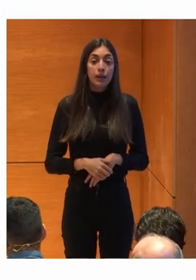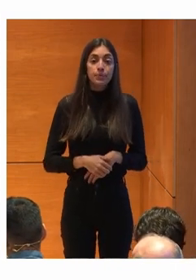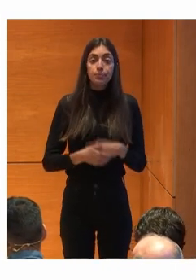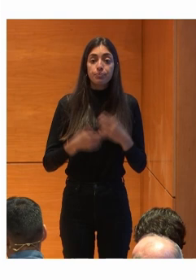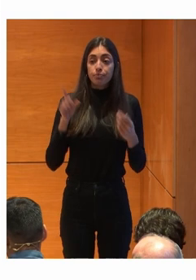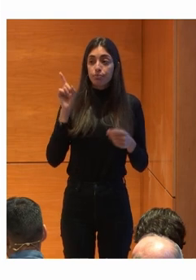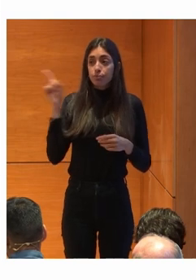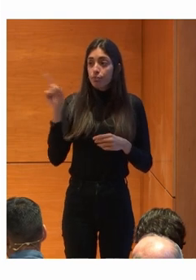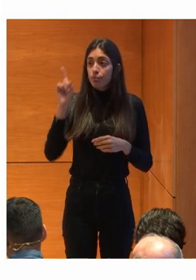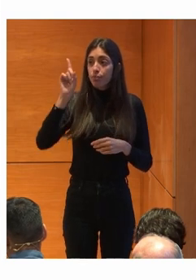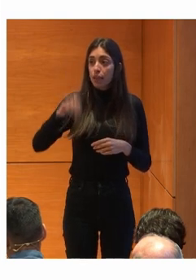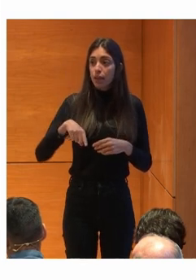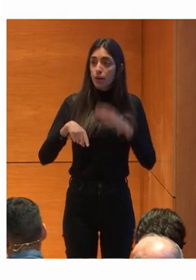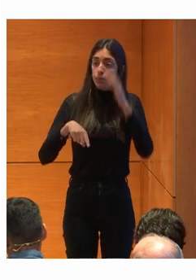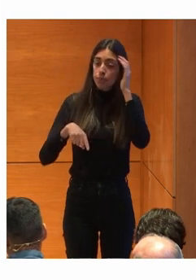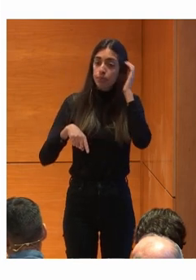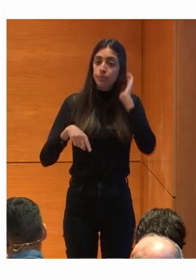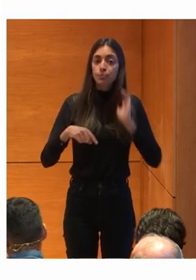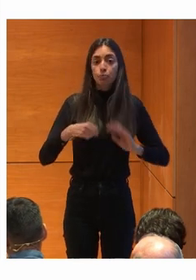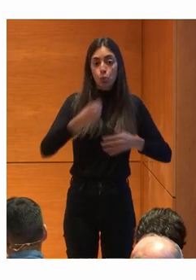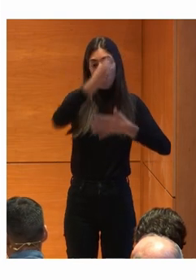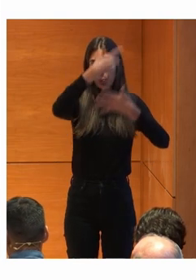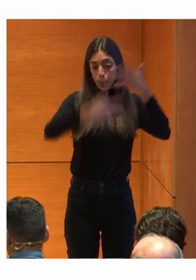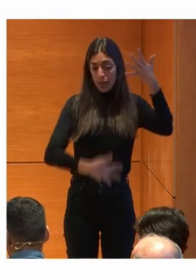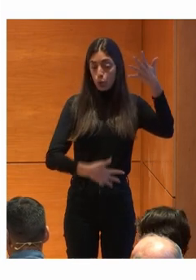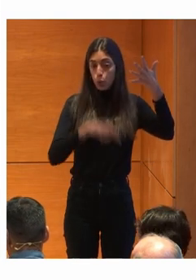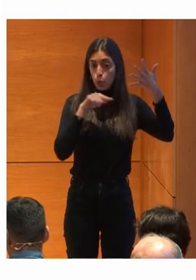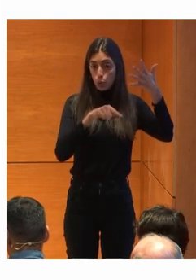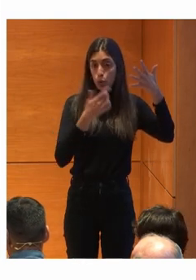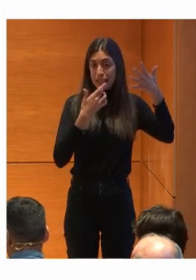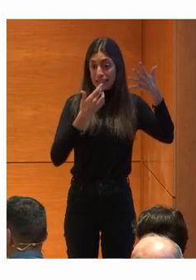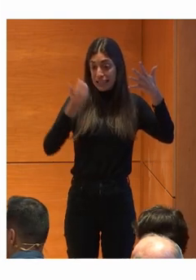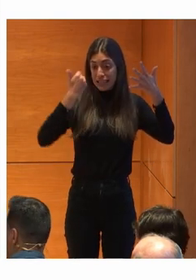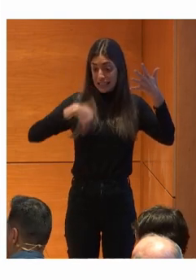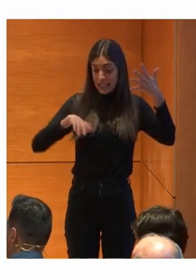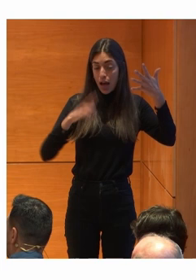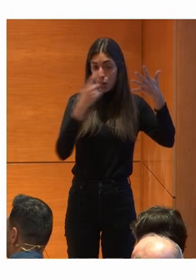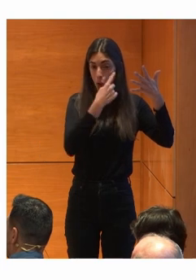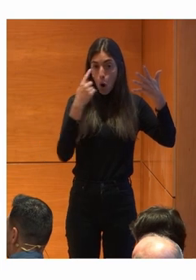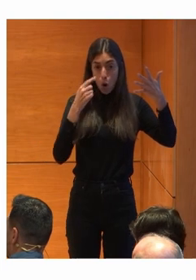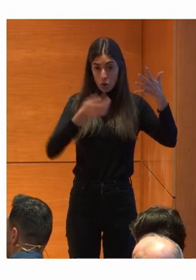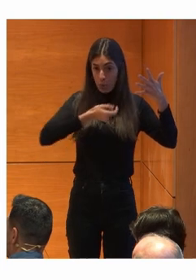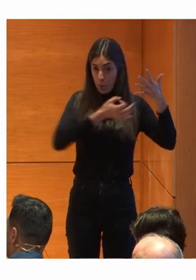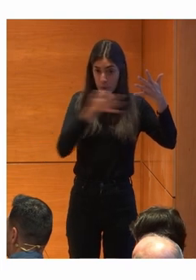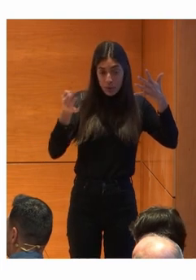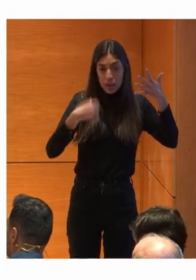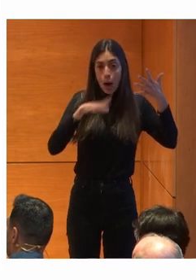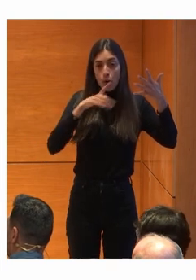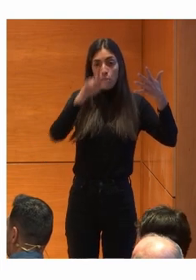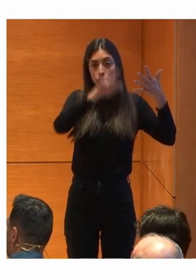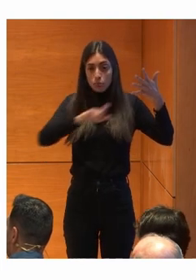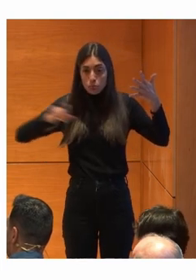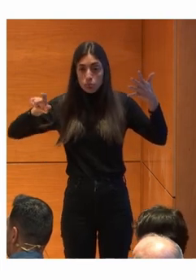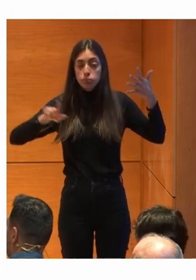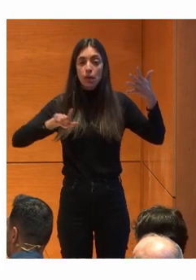vemos Una barra de menú Vale Para que una vez Que ya estamos calibrados Con los ojos Veis que tenemos El puntero de arrastrar El